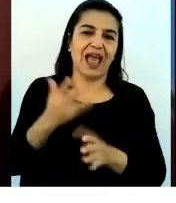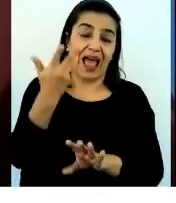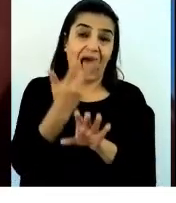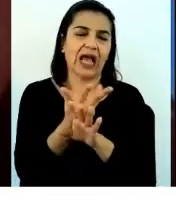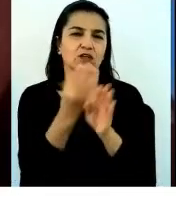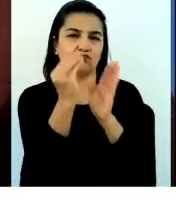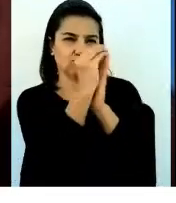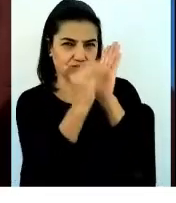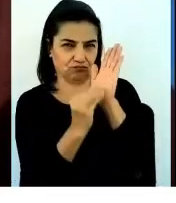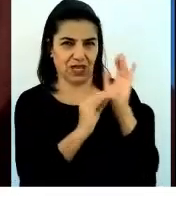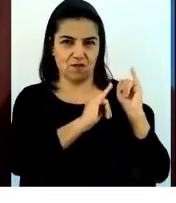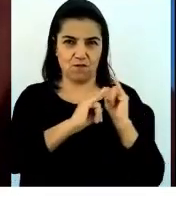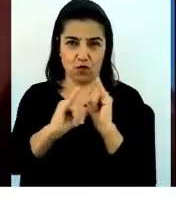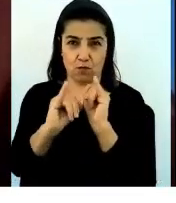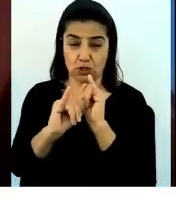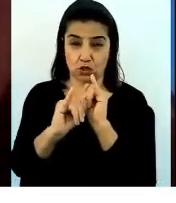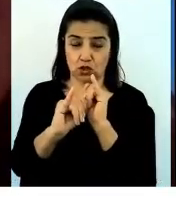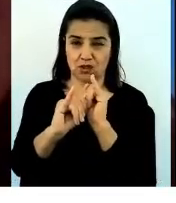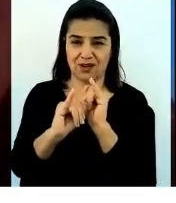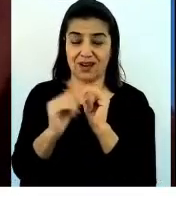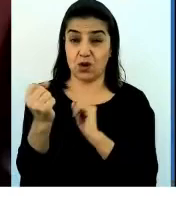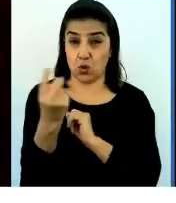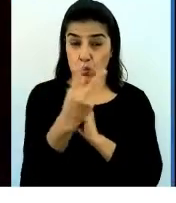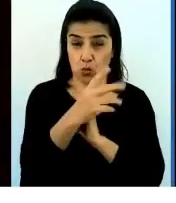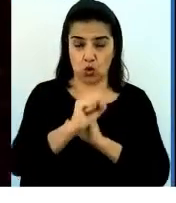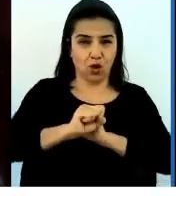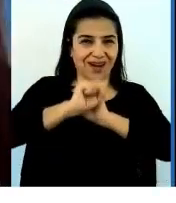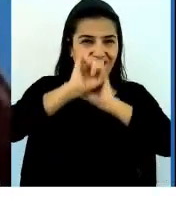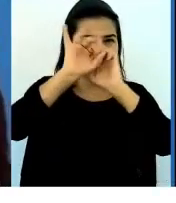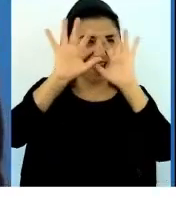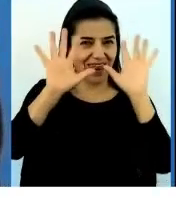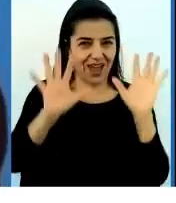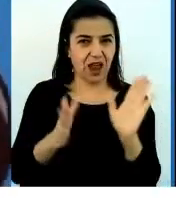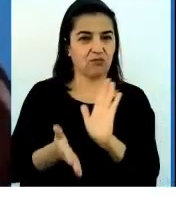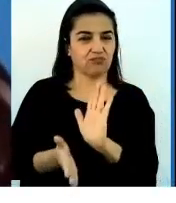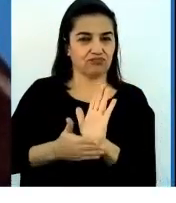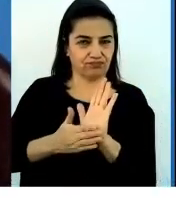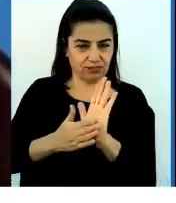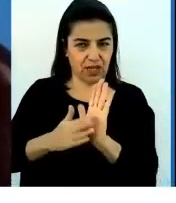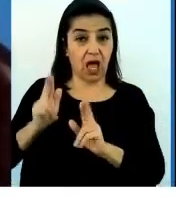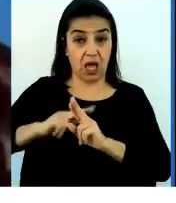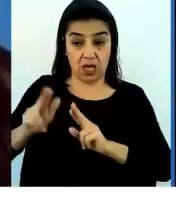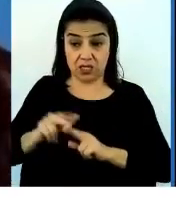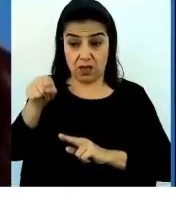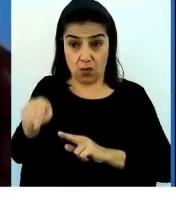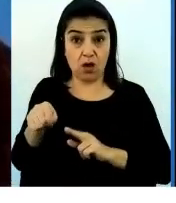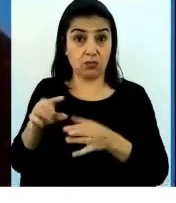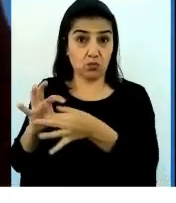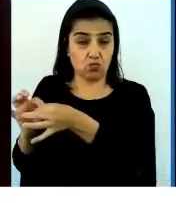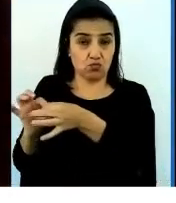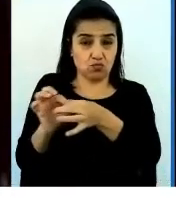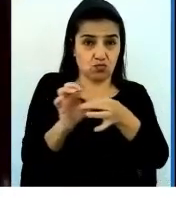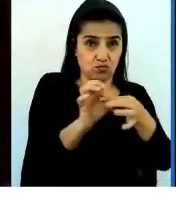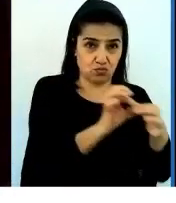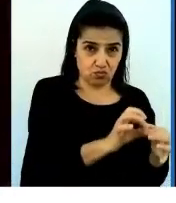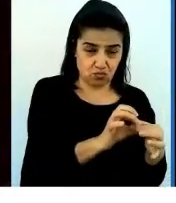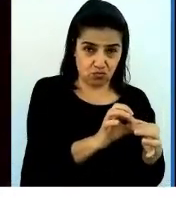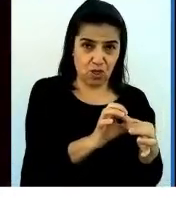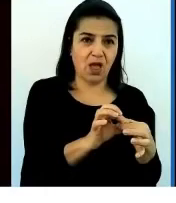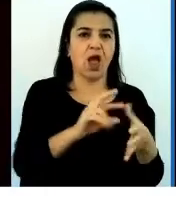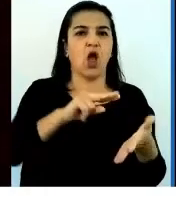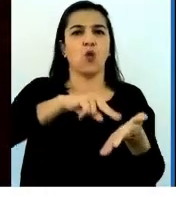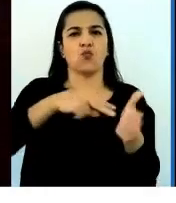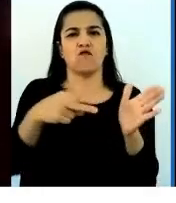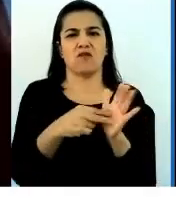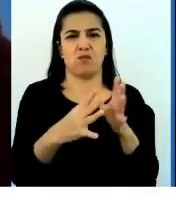muy claros que hacen, que dicen, si hacemos eso, vamos a tener menos problemas de